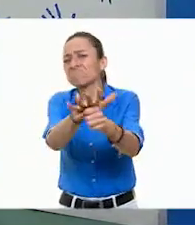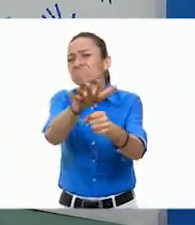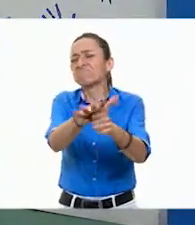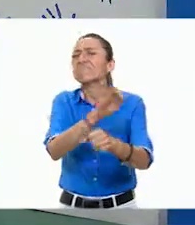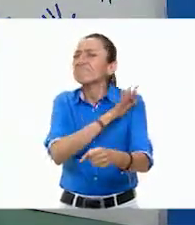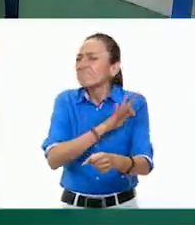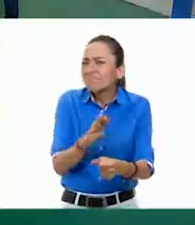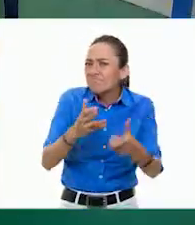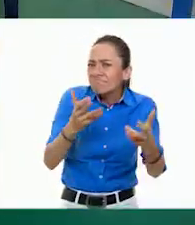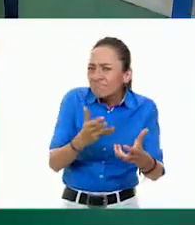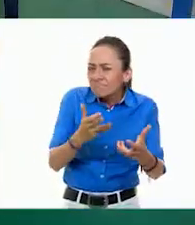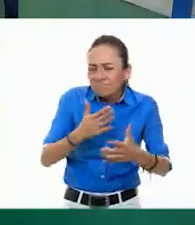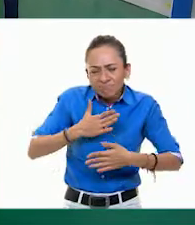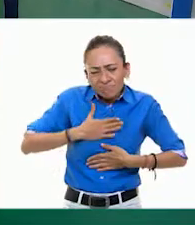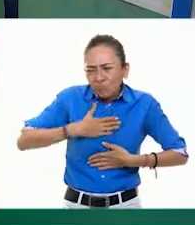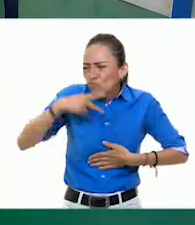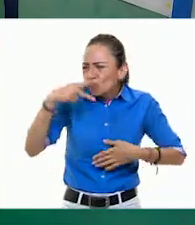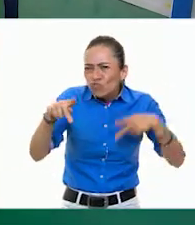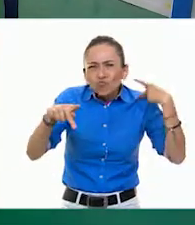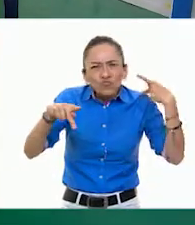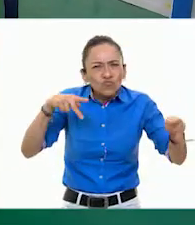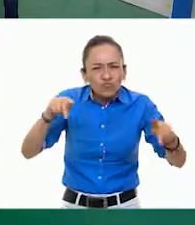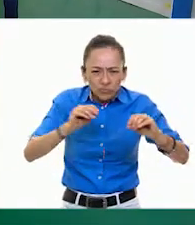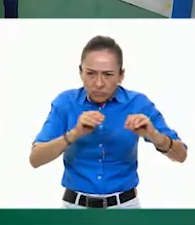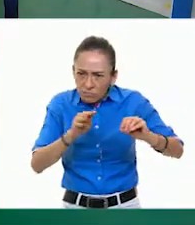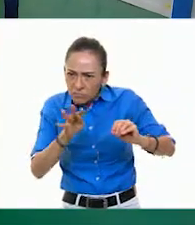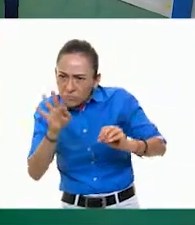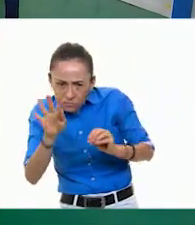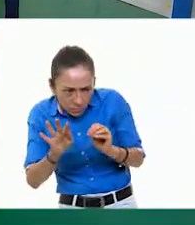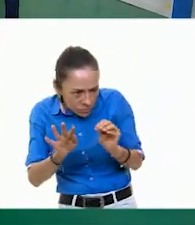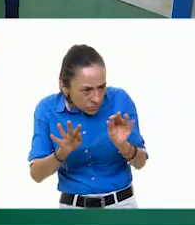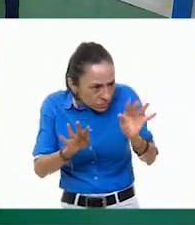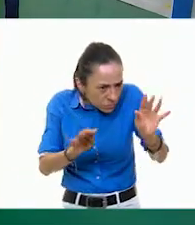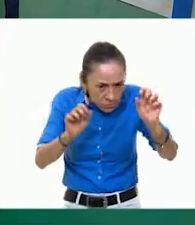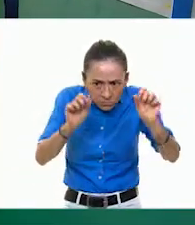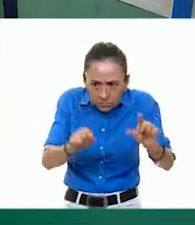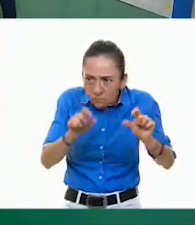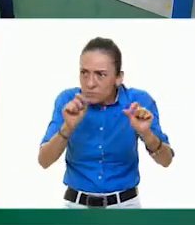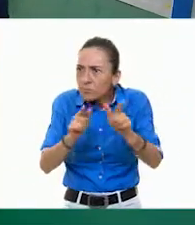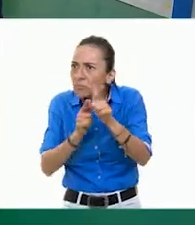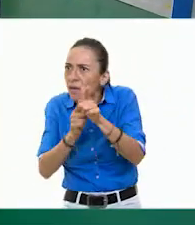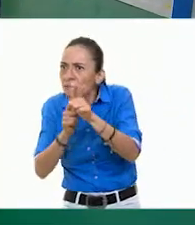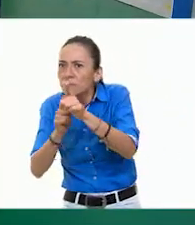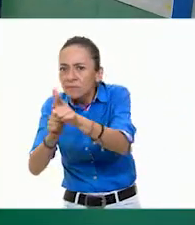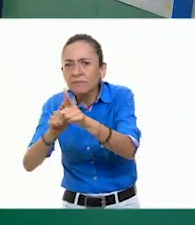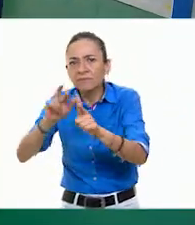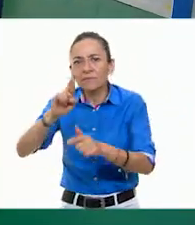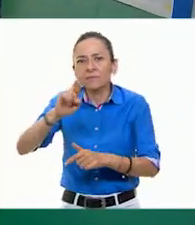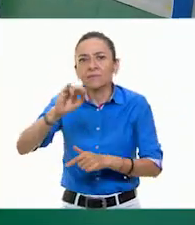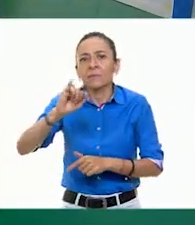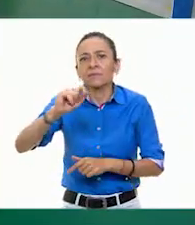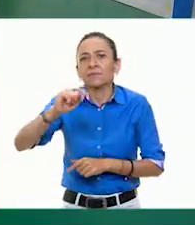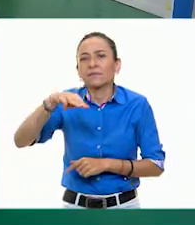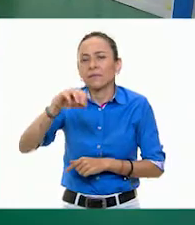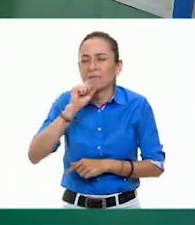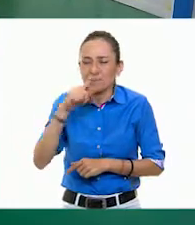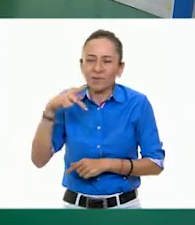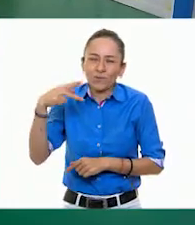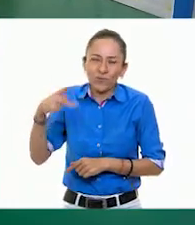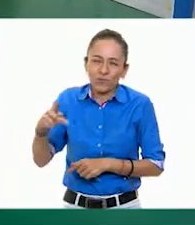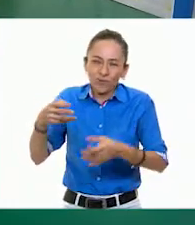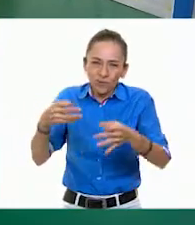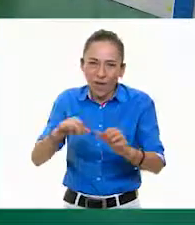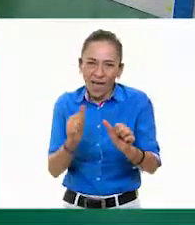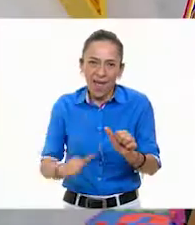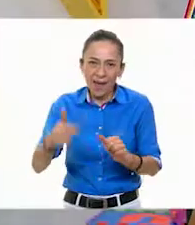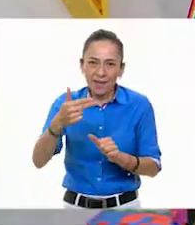nuestros propios ritmos visuales, como es este arte huichón. Pues esa es una maravillosa noticia. Maestro